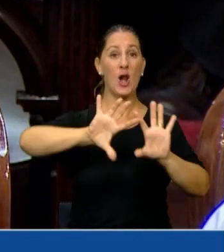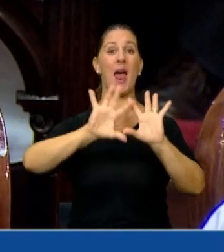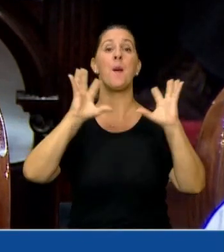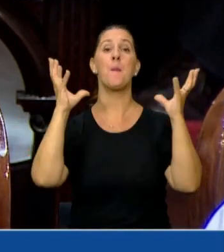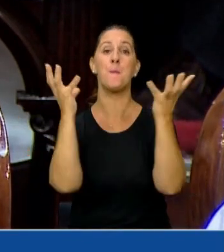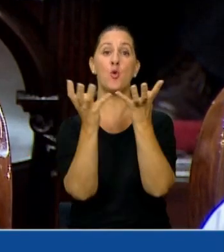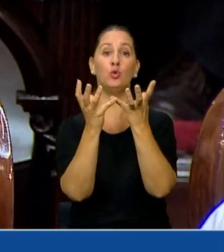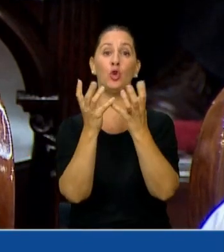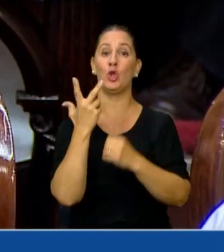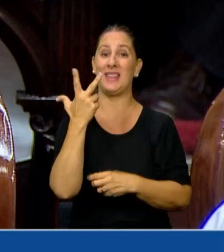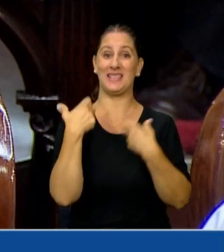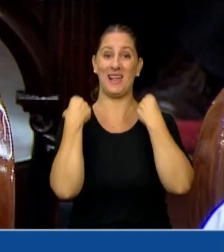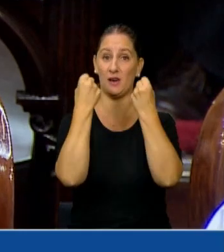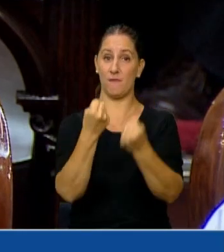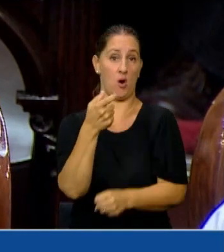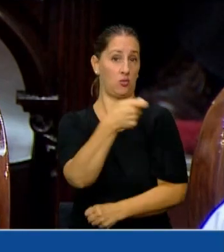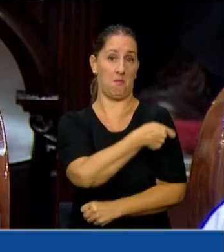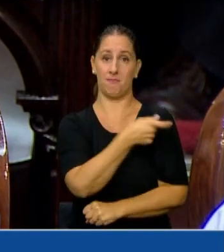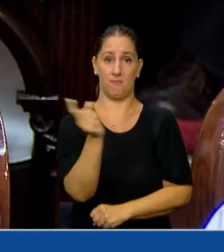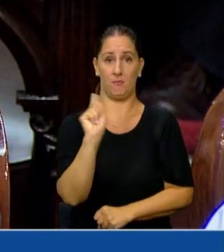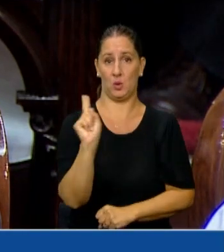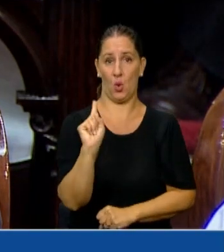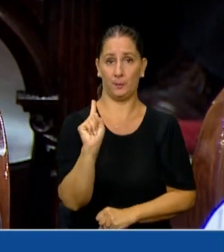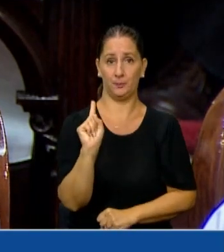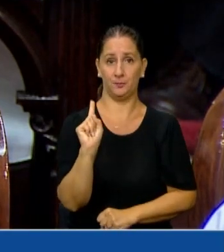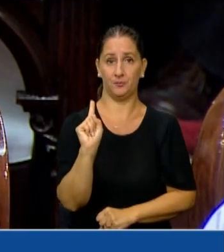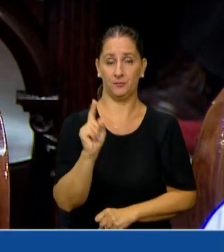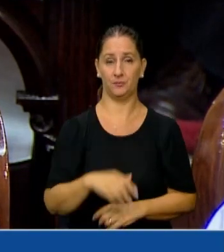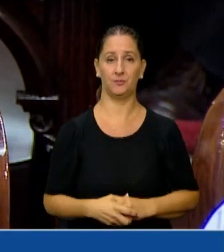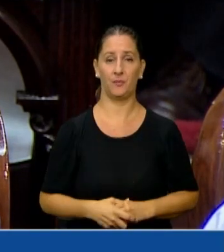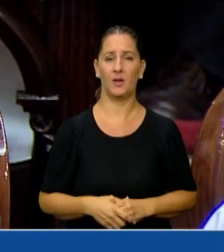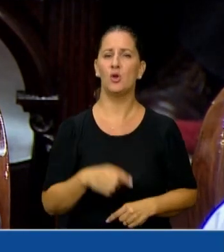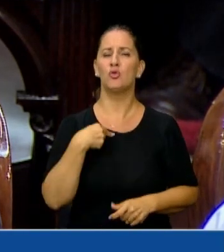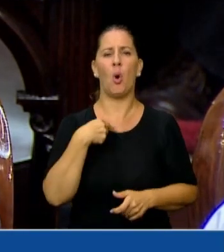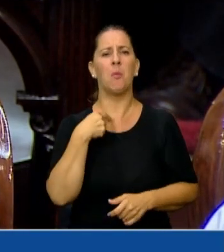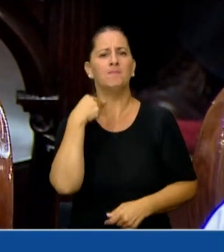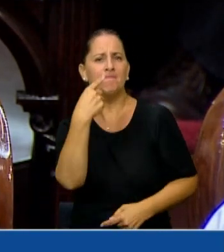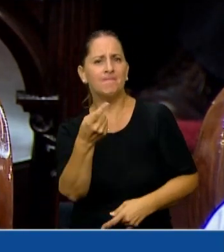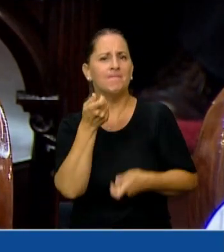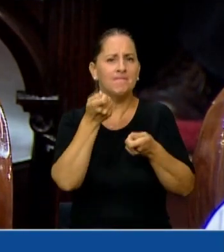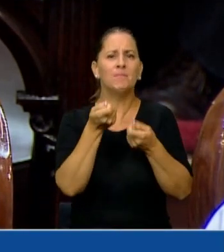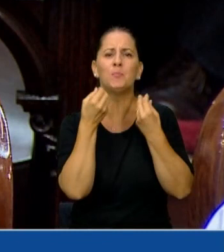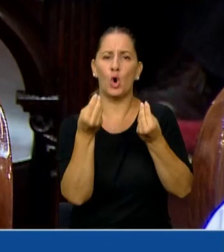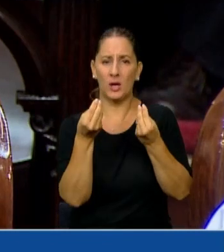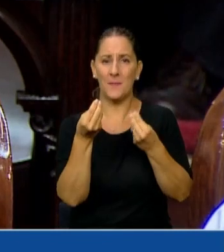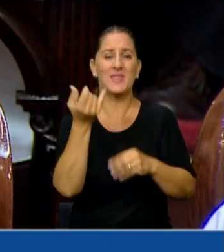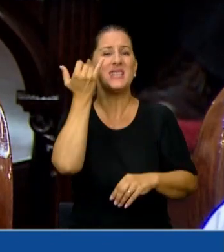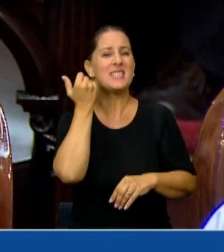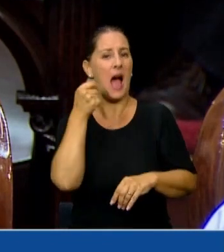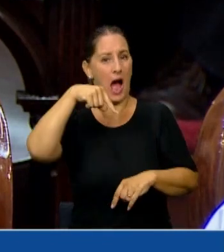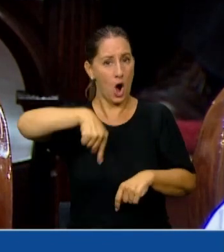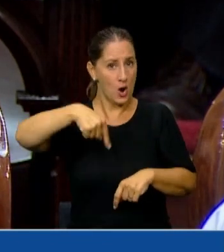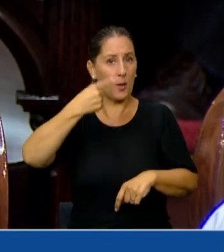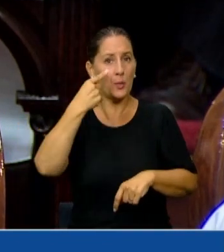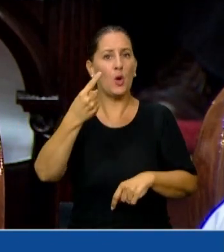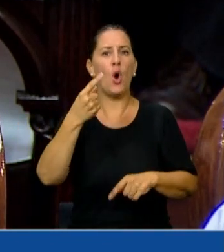colocando a ese tercer refuerzo. ¿Y por qué insisto en esto? Porque se ha visto un aumento